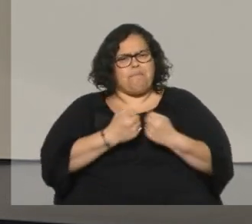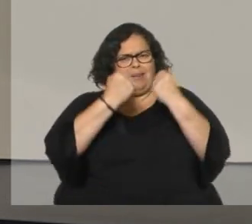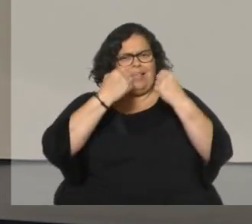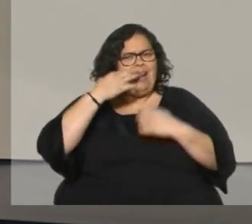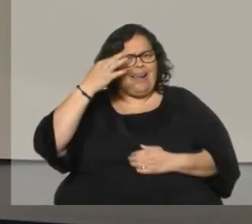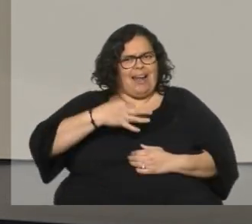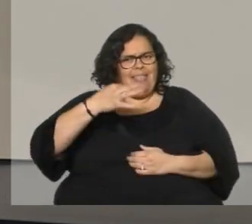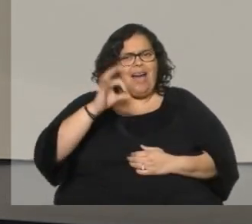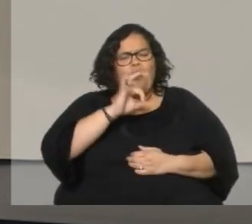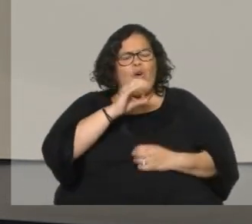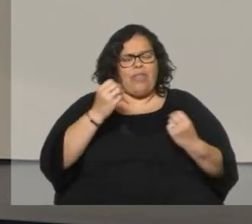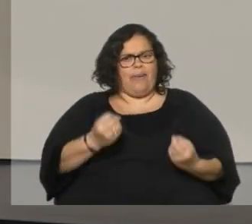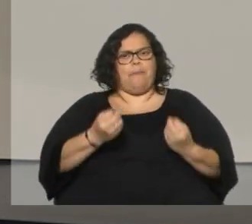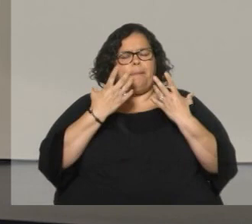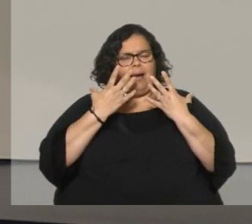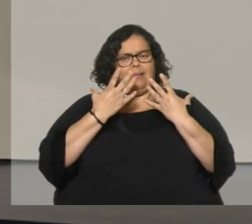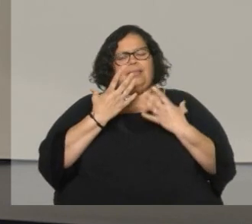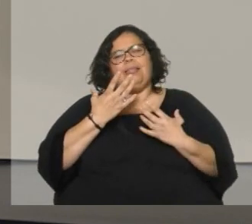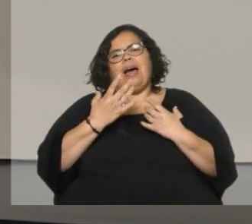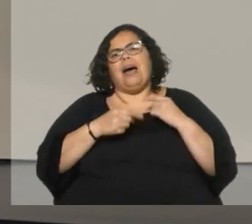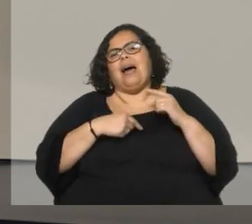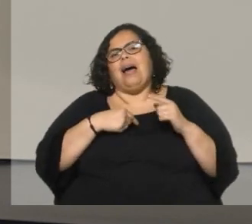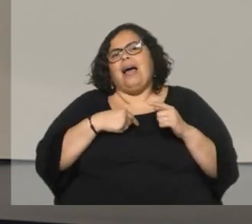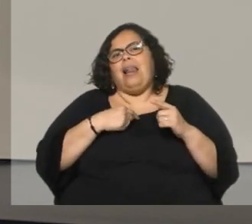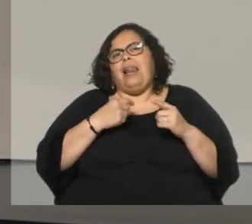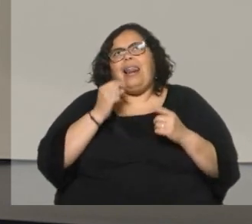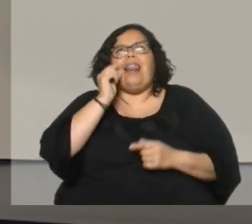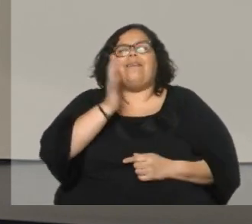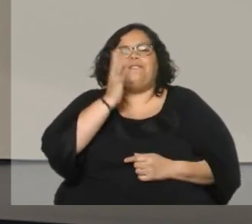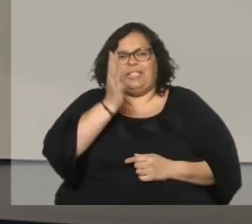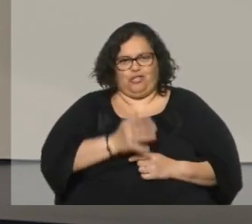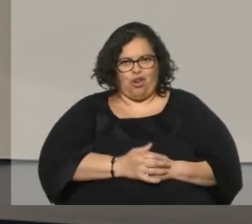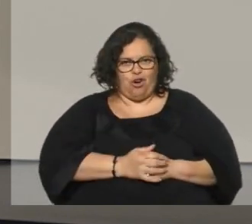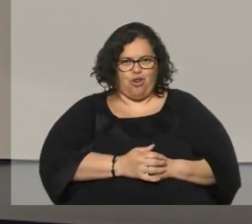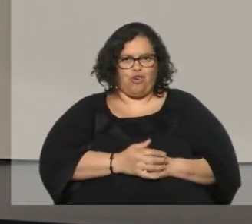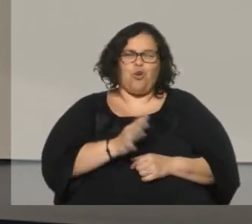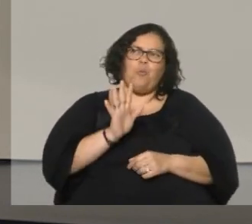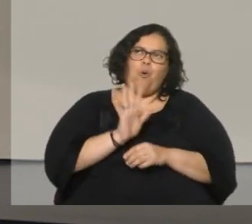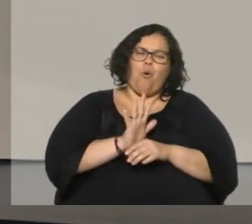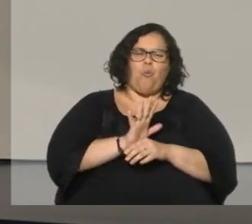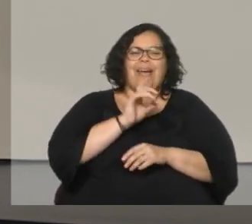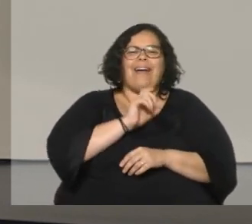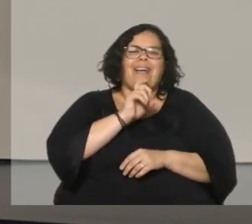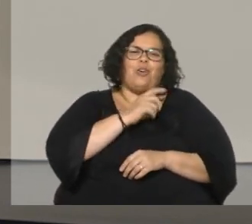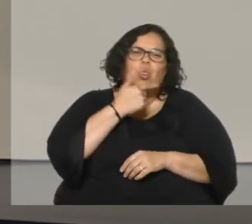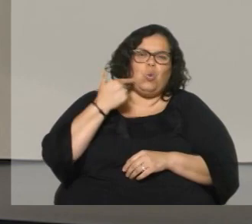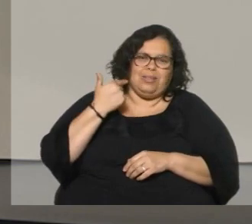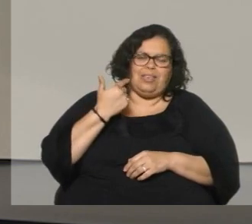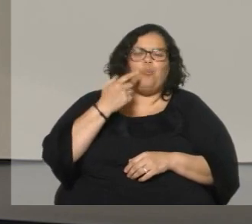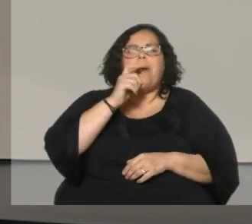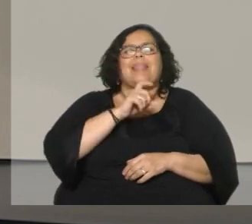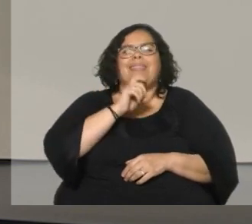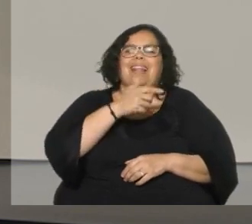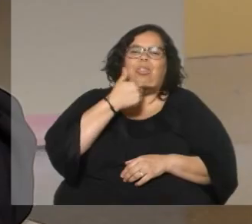cuánto te impacta eso que viene a ser la ficción o un engaño dulce hacia una cantidad de